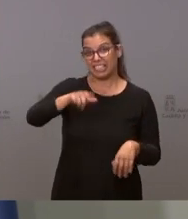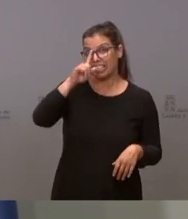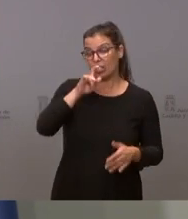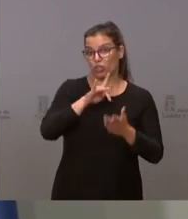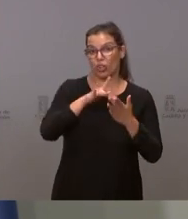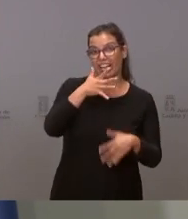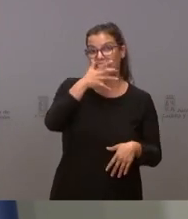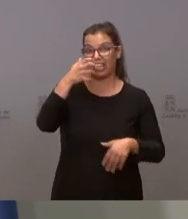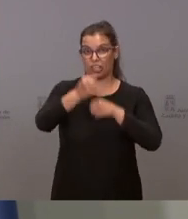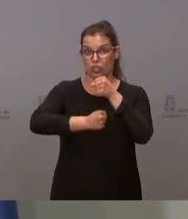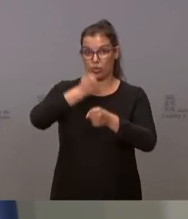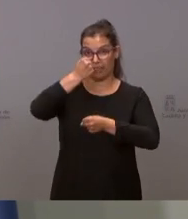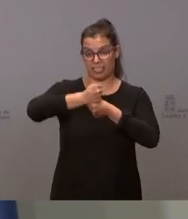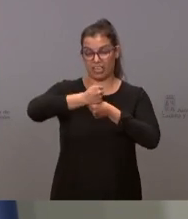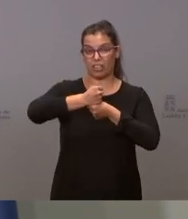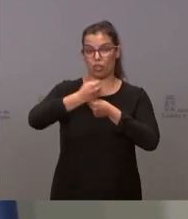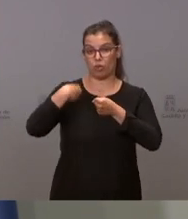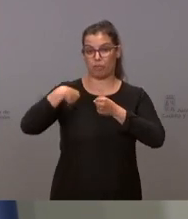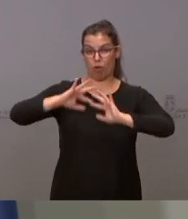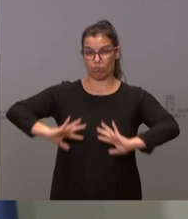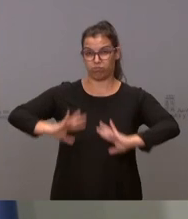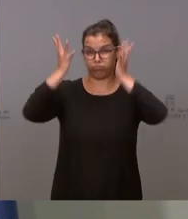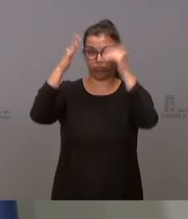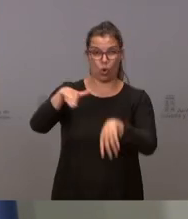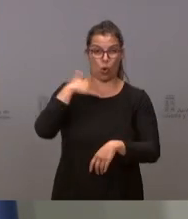aniversario de la revuelta comunera